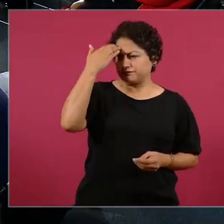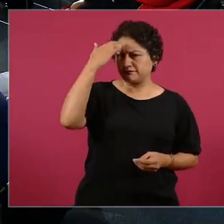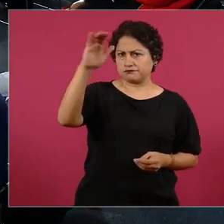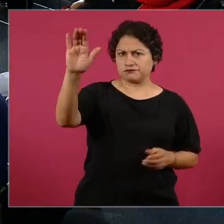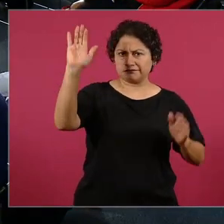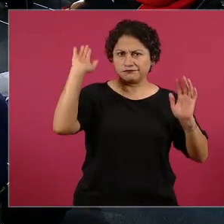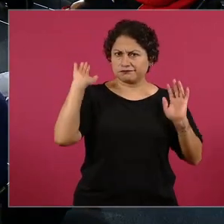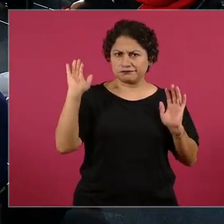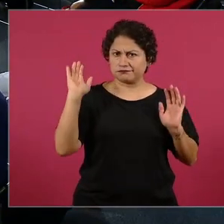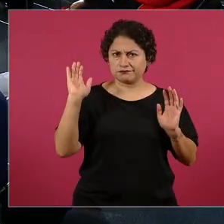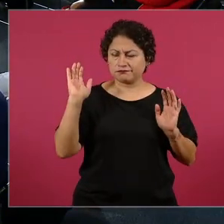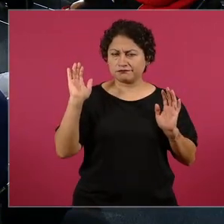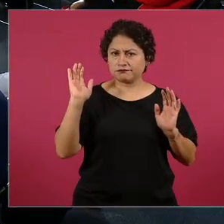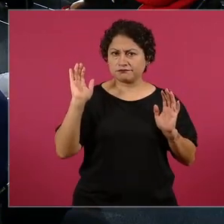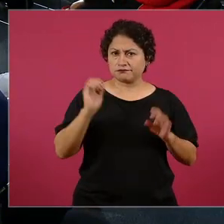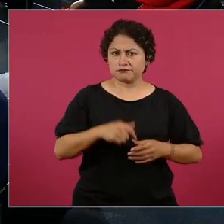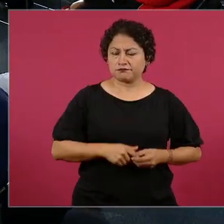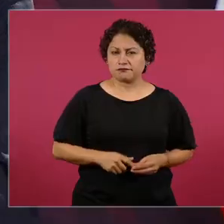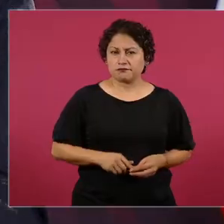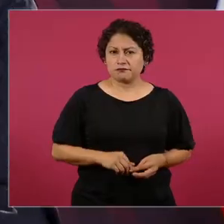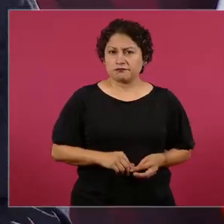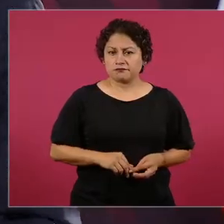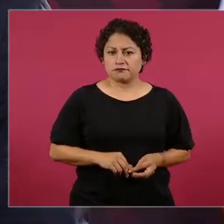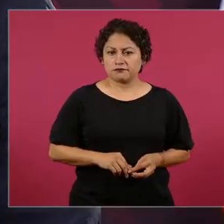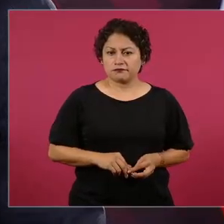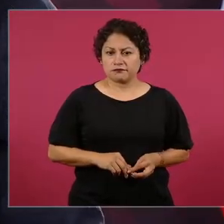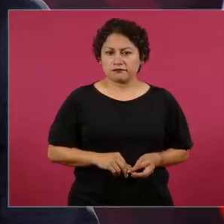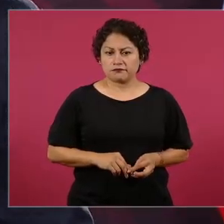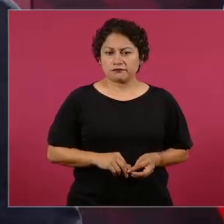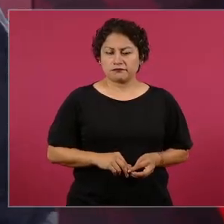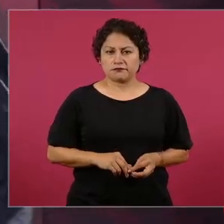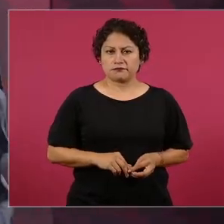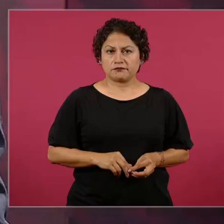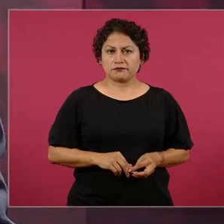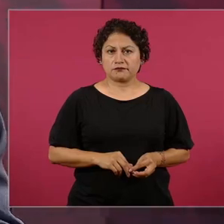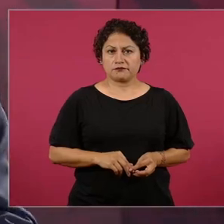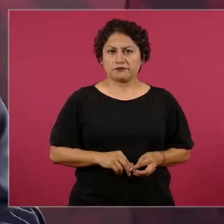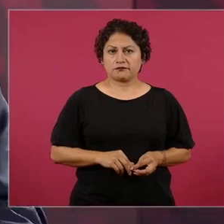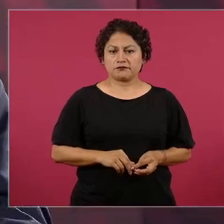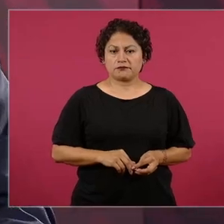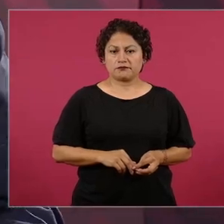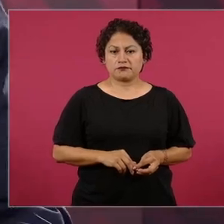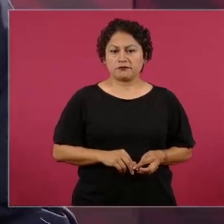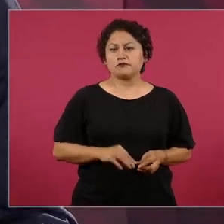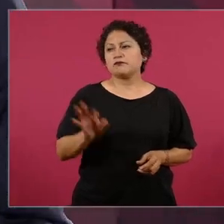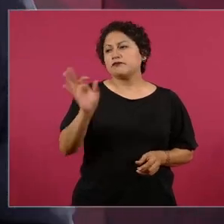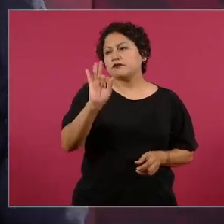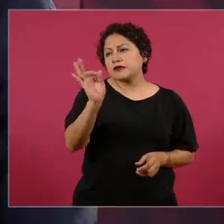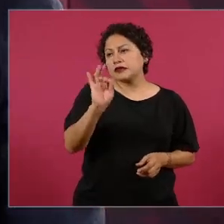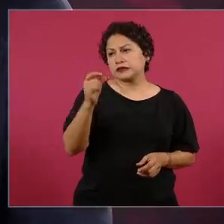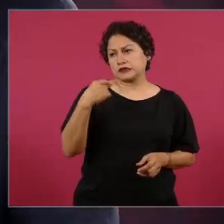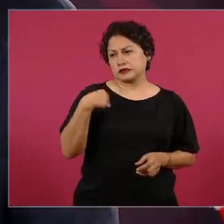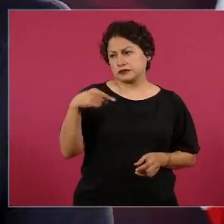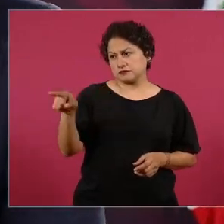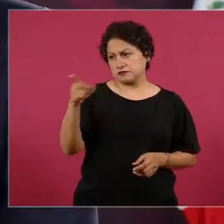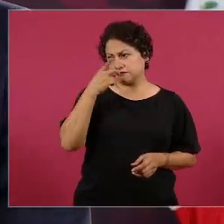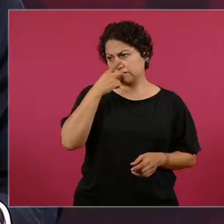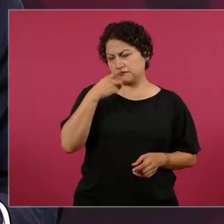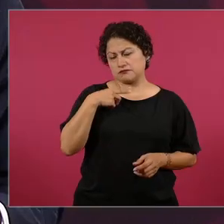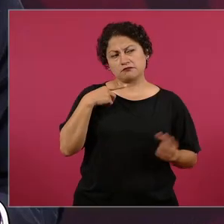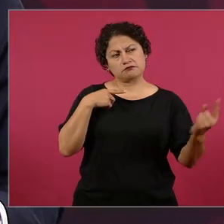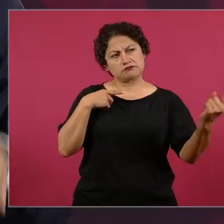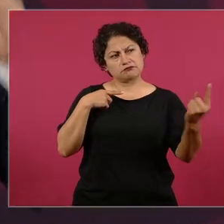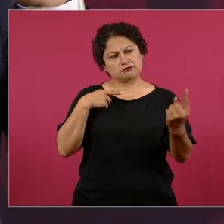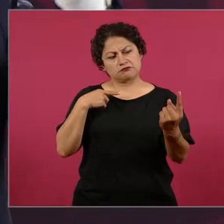O sea, si lo este, veo, me lo encuentro, no lo identifico.